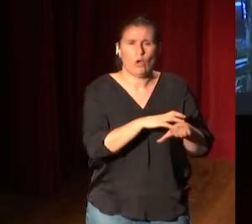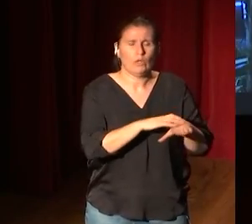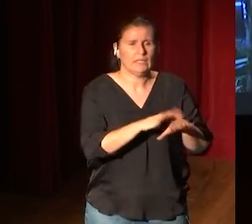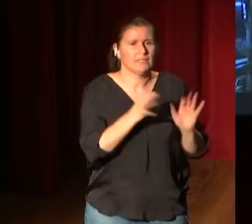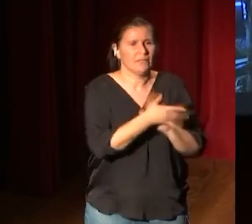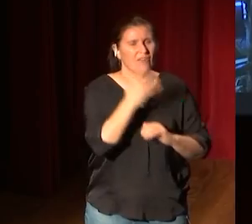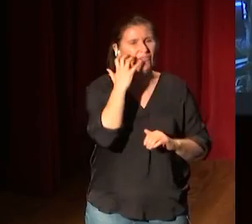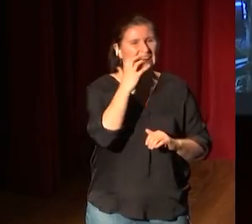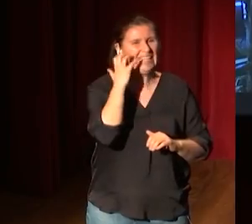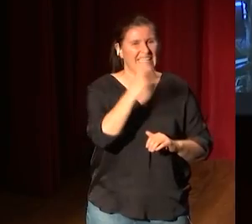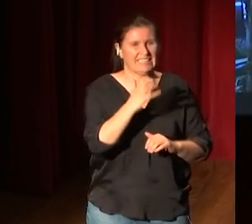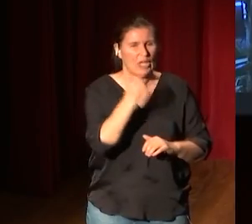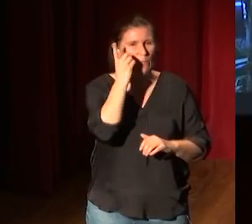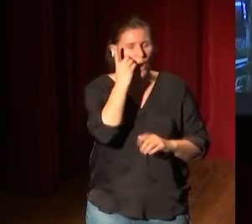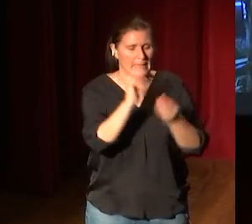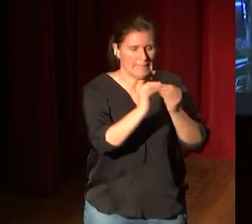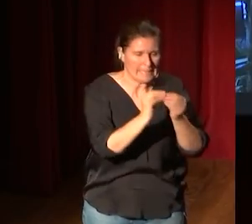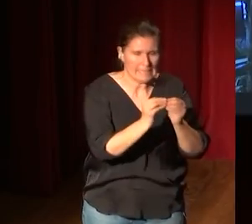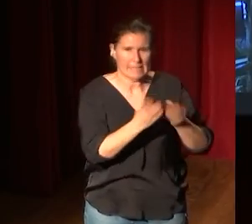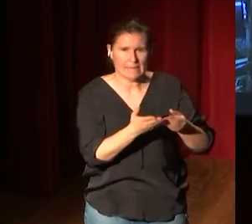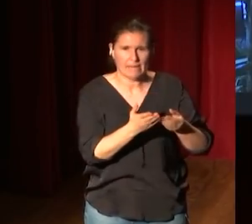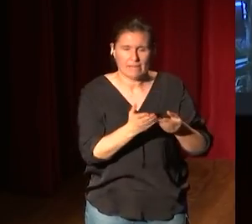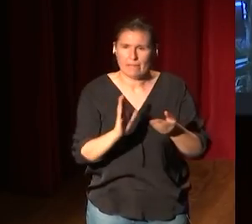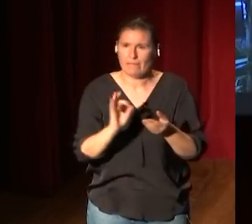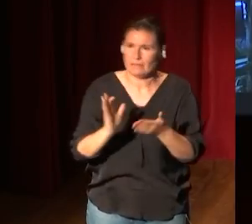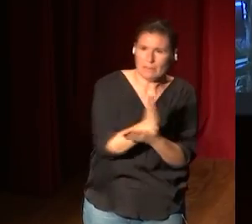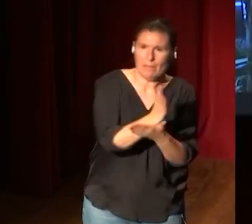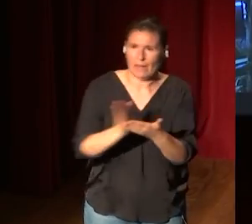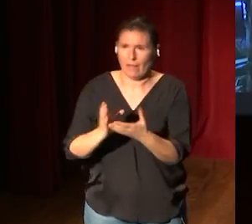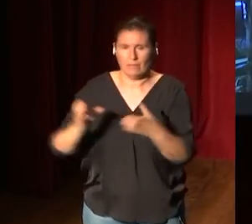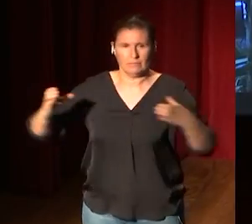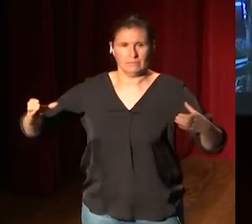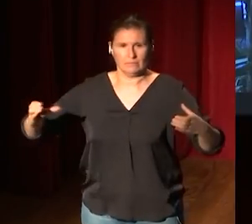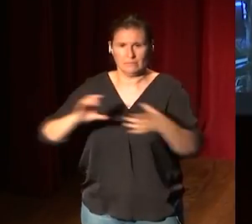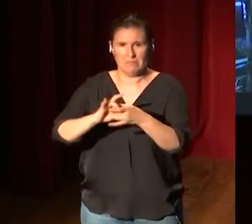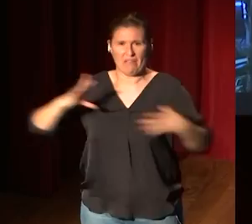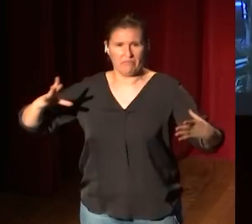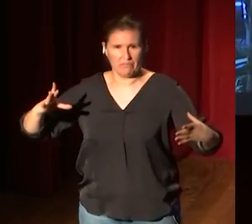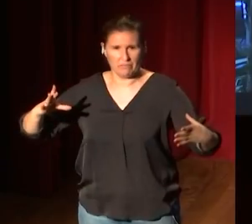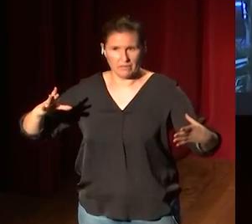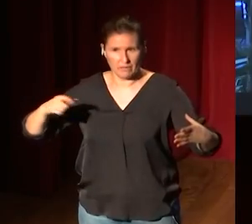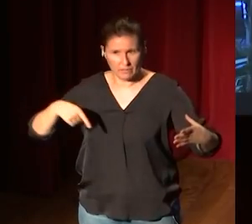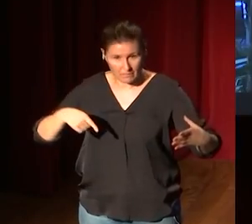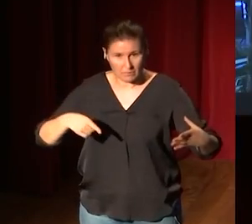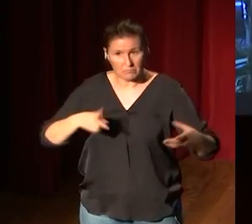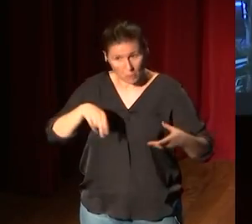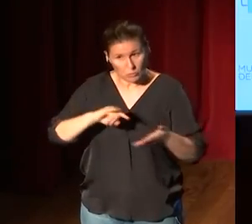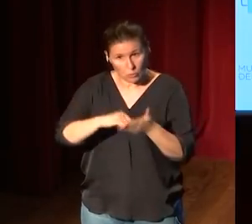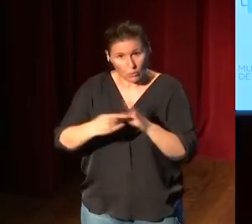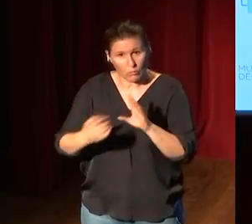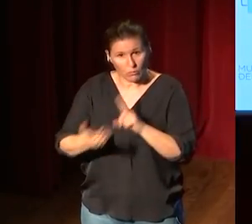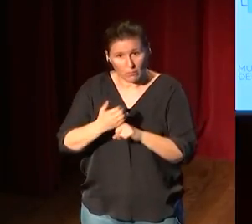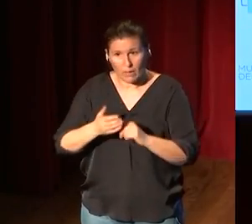cogemos nuestros móviles hacemos nuestras cositas y nos quedamos aparte esa es la solución para crear cosas nuevas en un museo